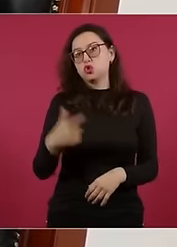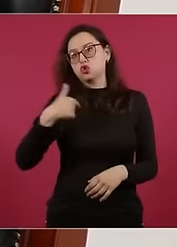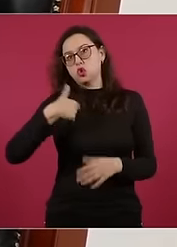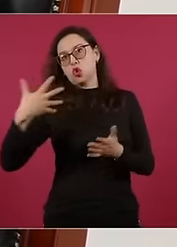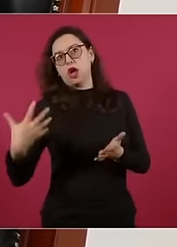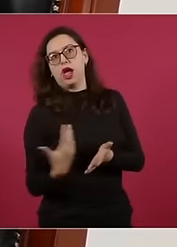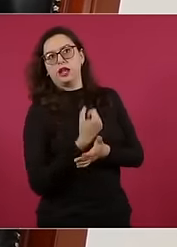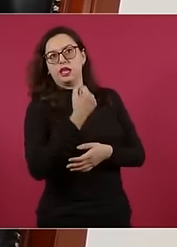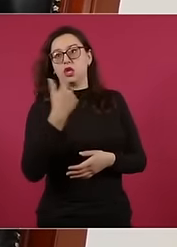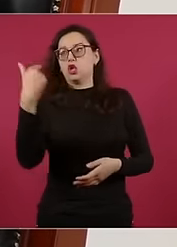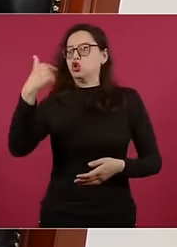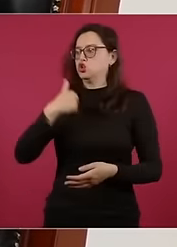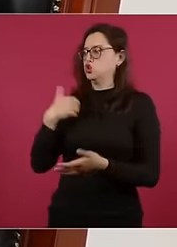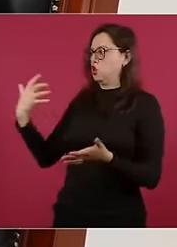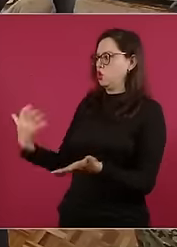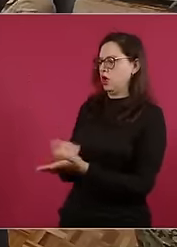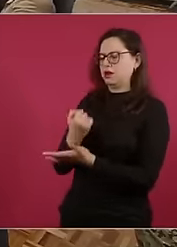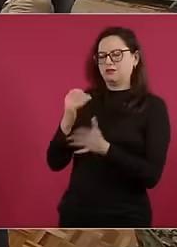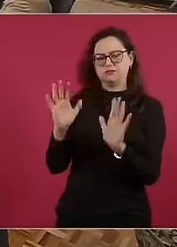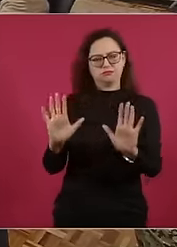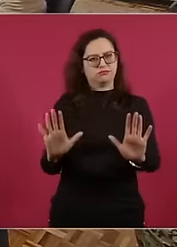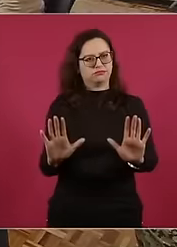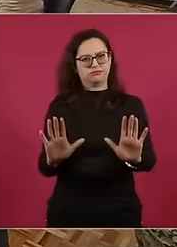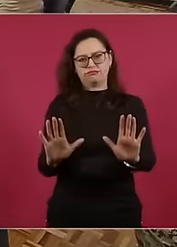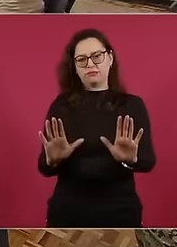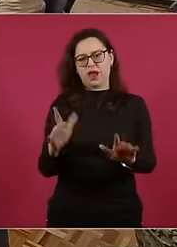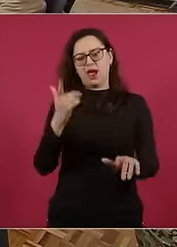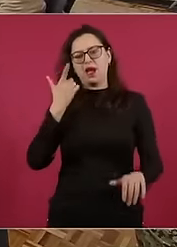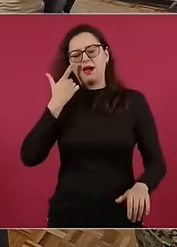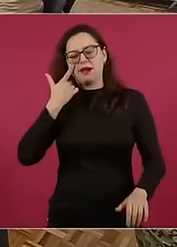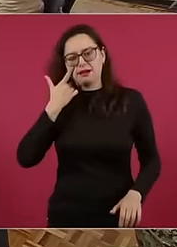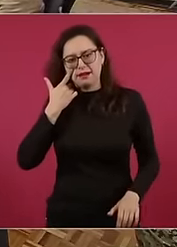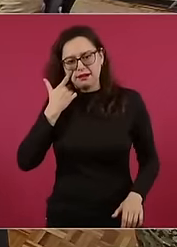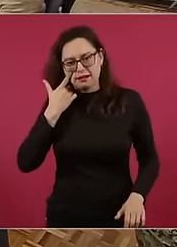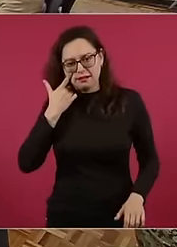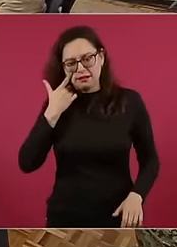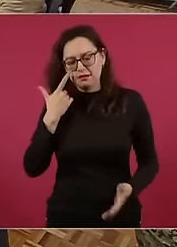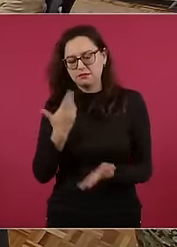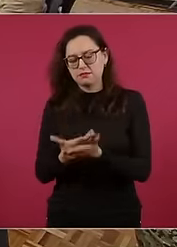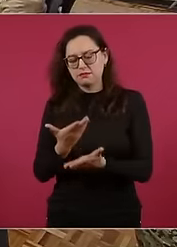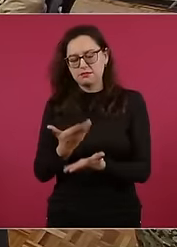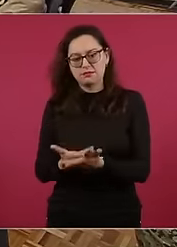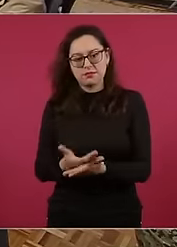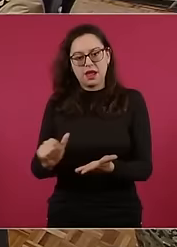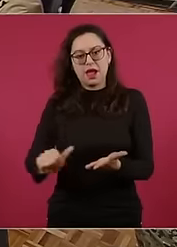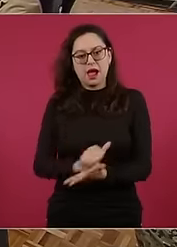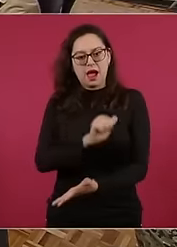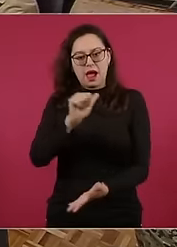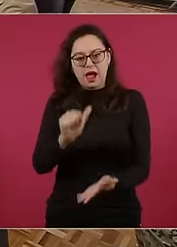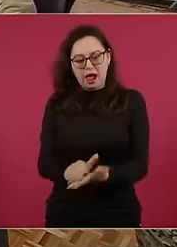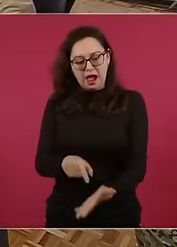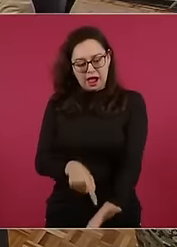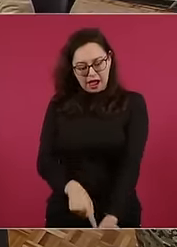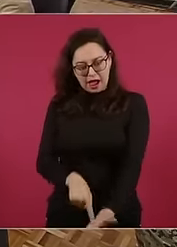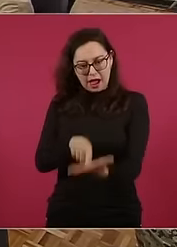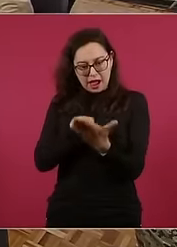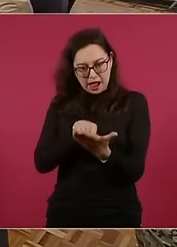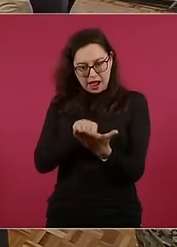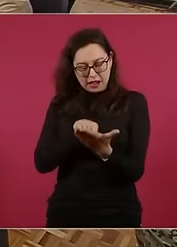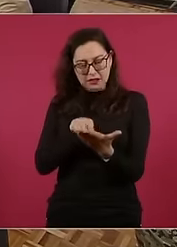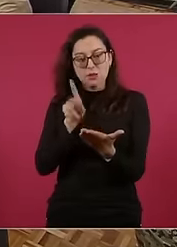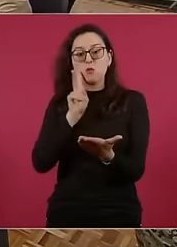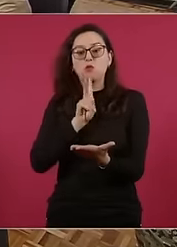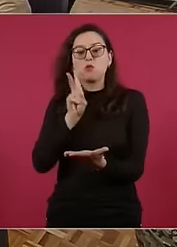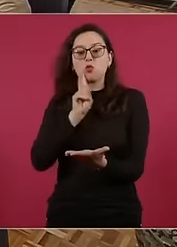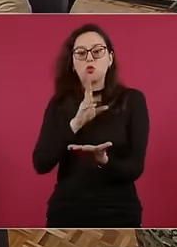si no hay actas que prueben